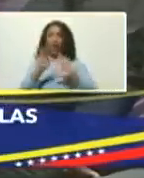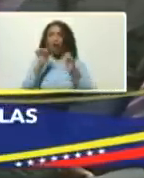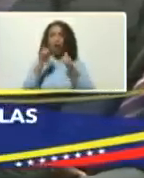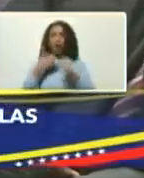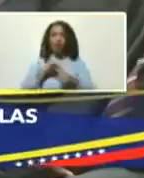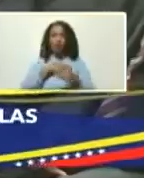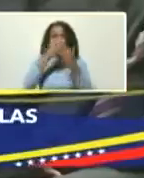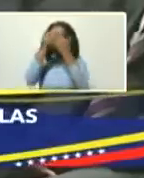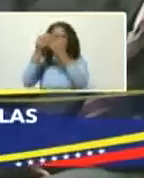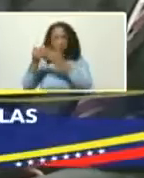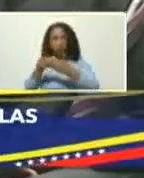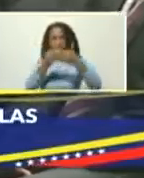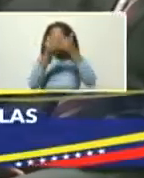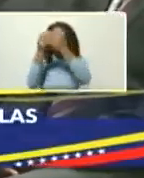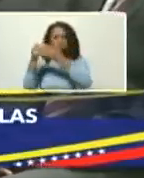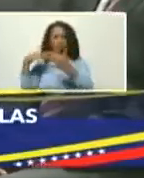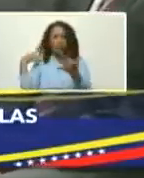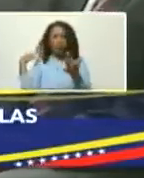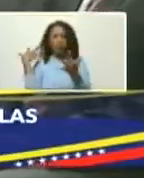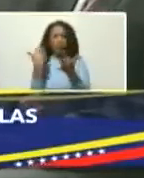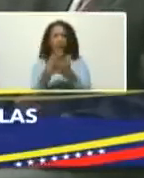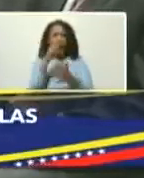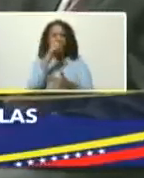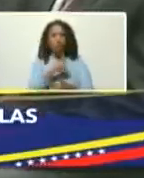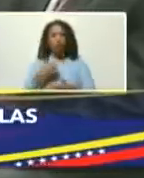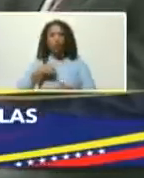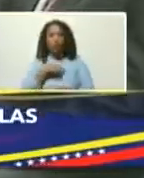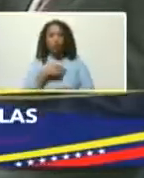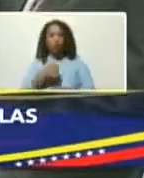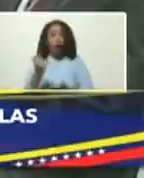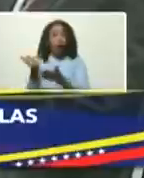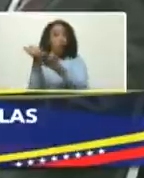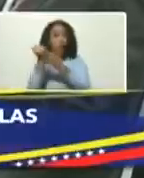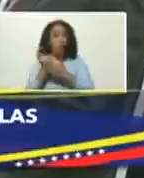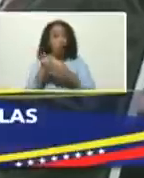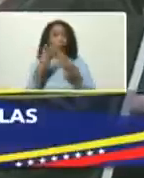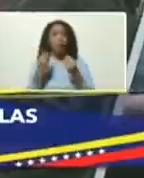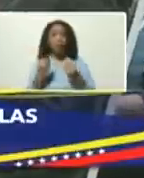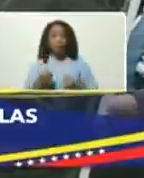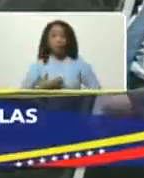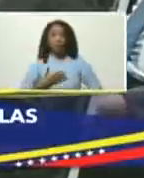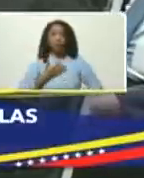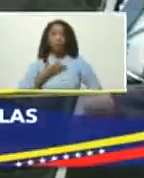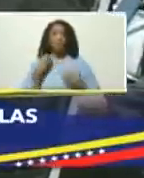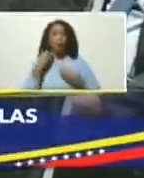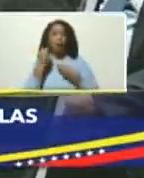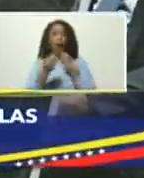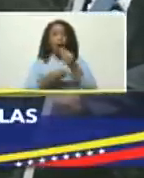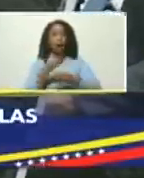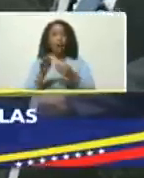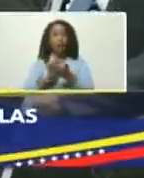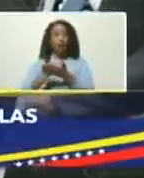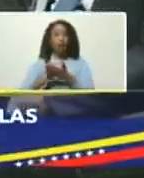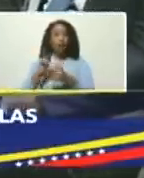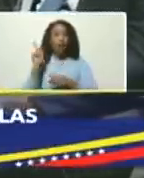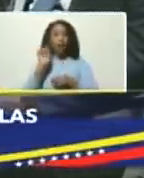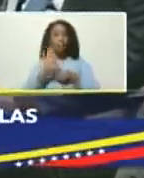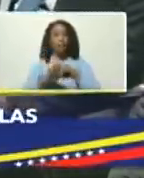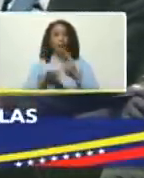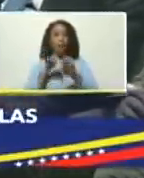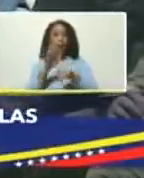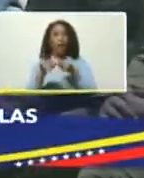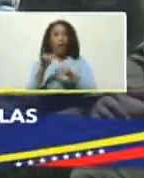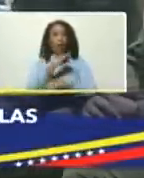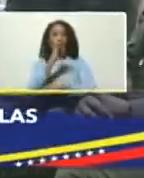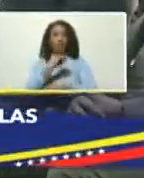estudiado durante años y que nos han servido de inspiración para dar este paso pero las